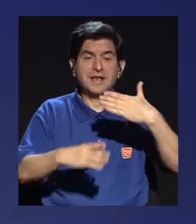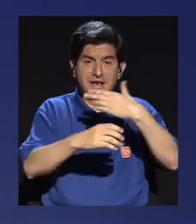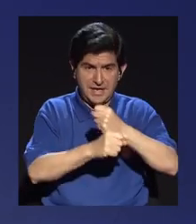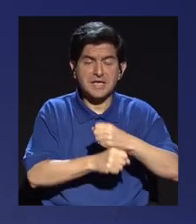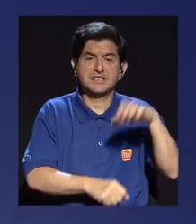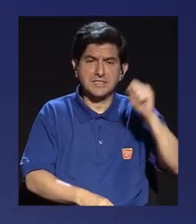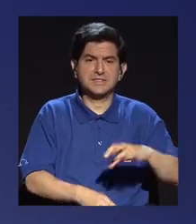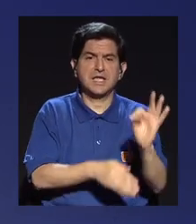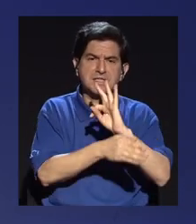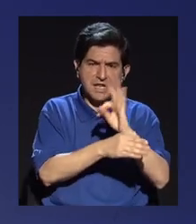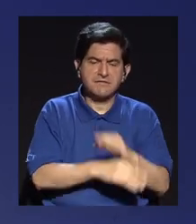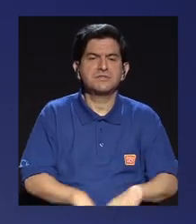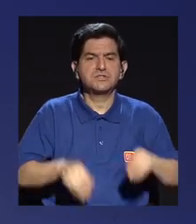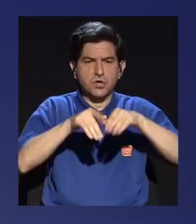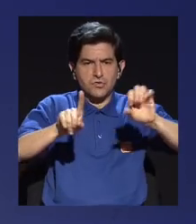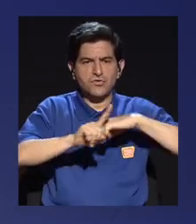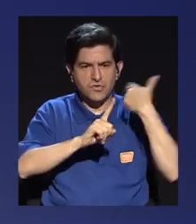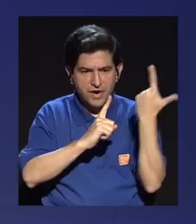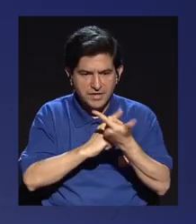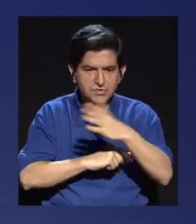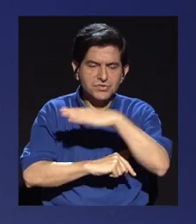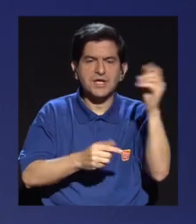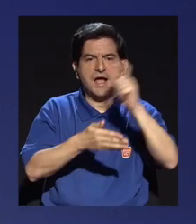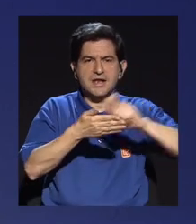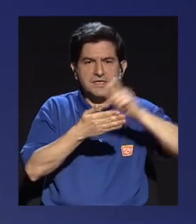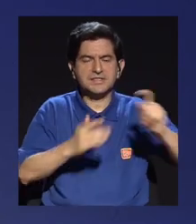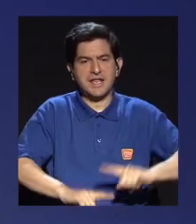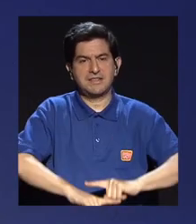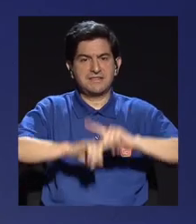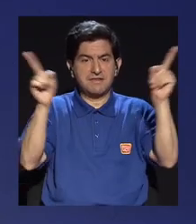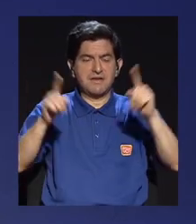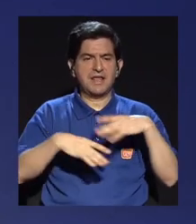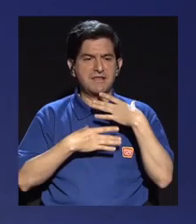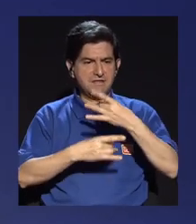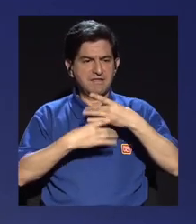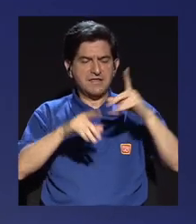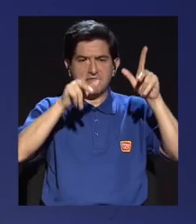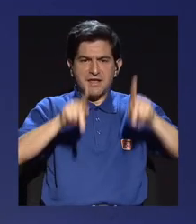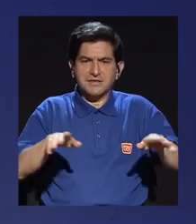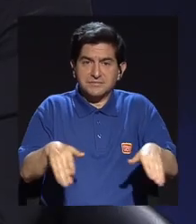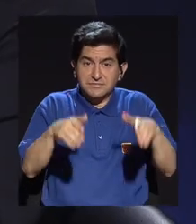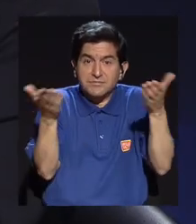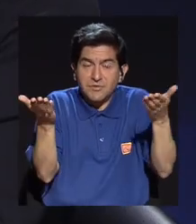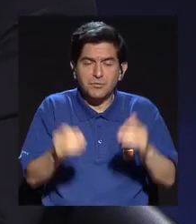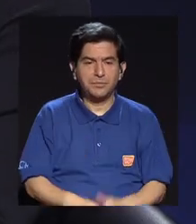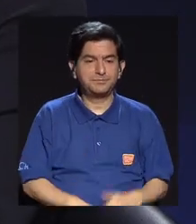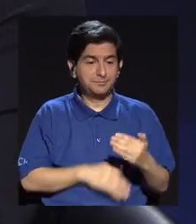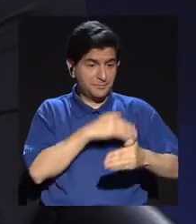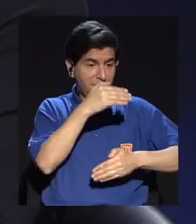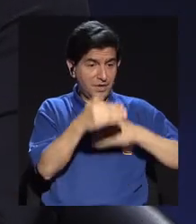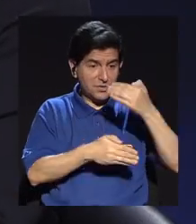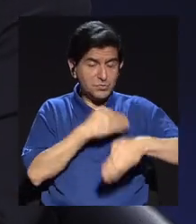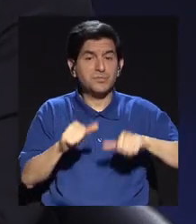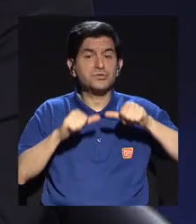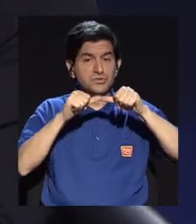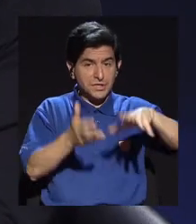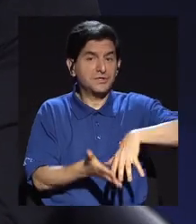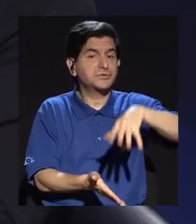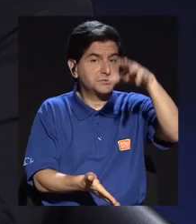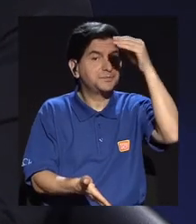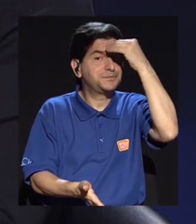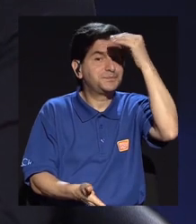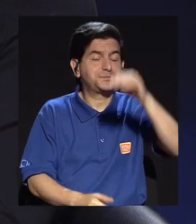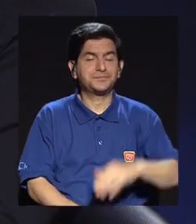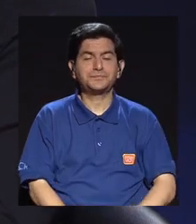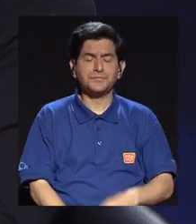tiene que hacer televisión, en el que tiene que hacer redes sociales y en el que tiene que de algún modo escribir muy diferente para que sea atractivo para esa gente. Bueno, es un proceso que sigo aprendiendo, porque